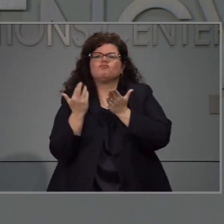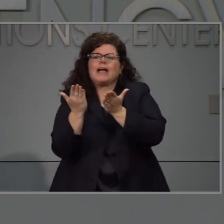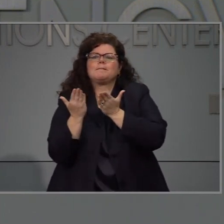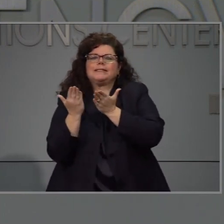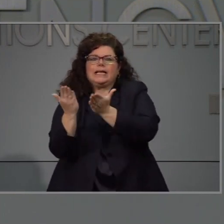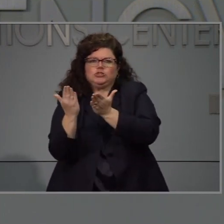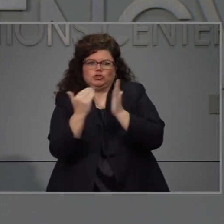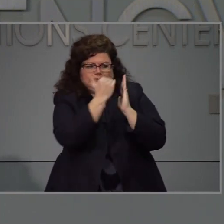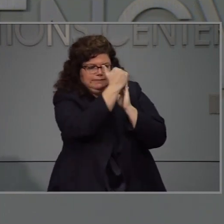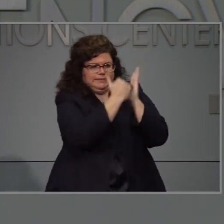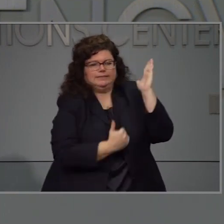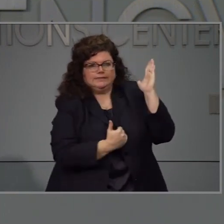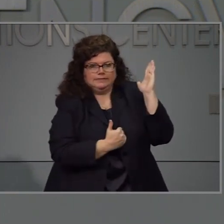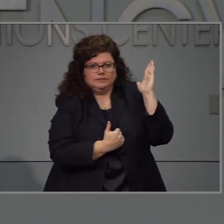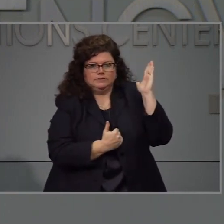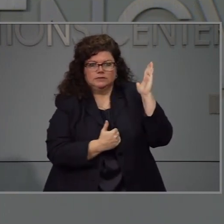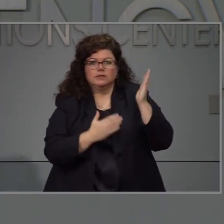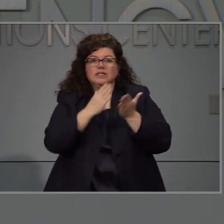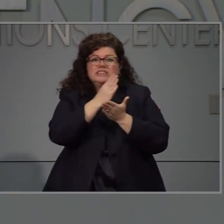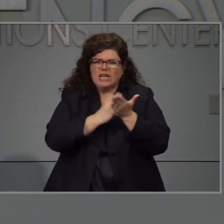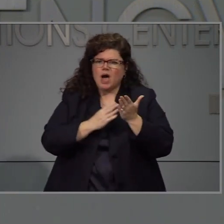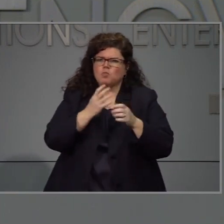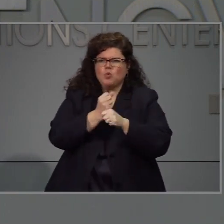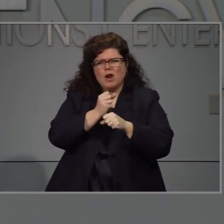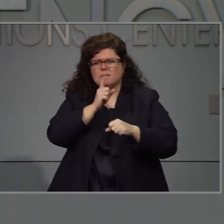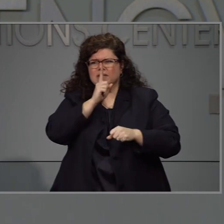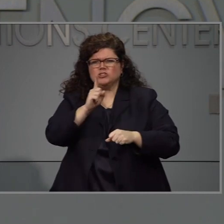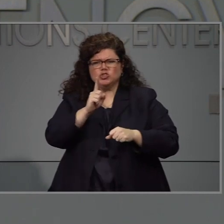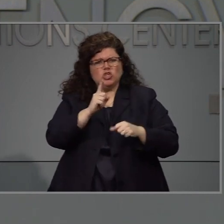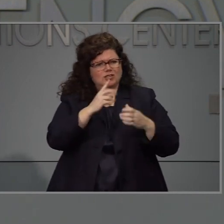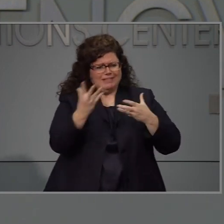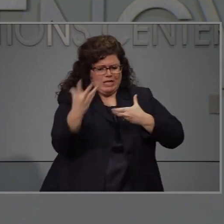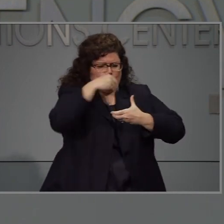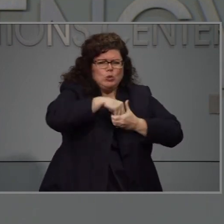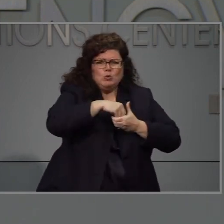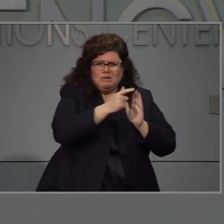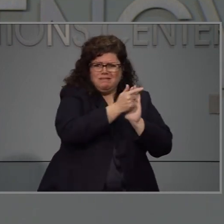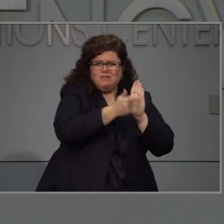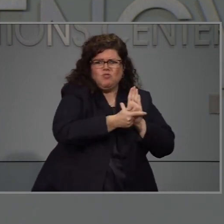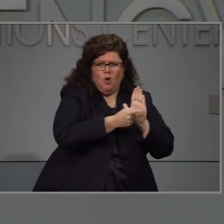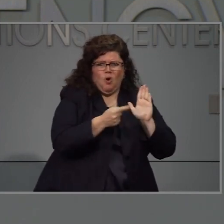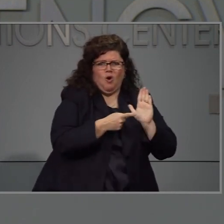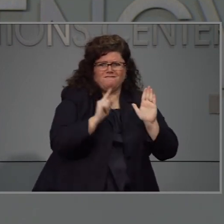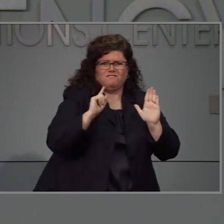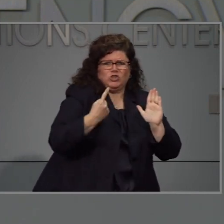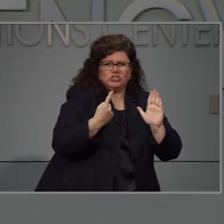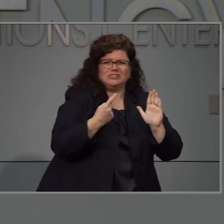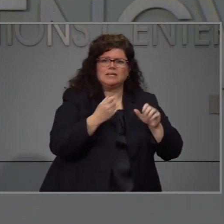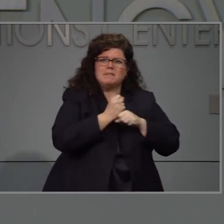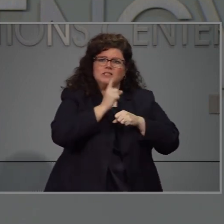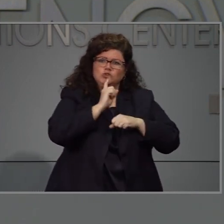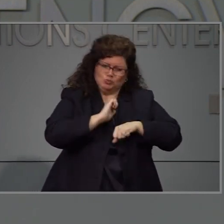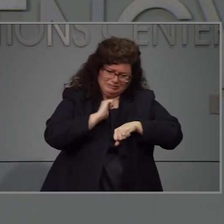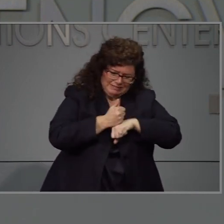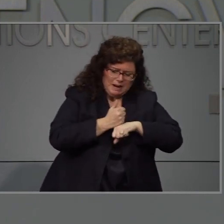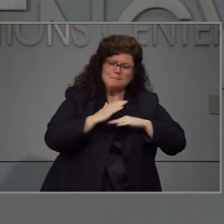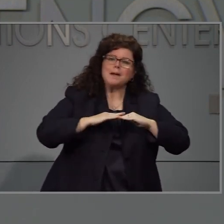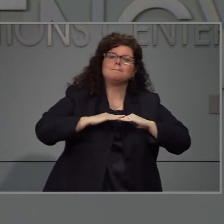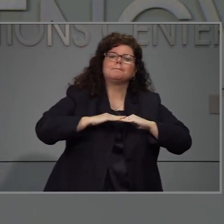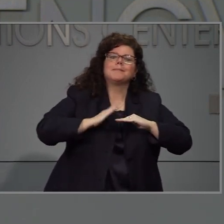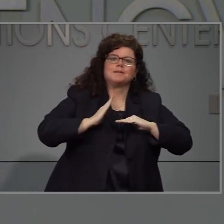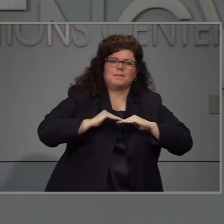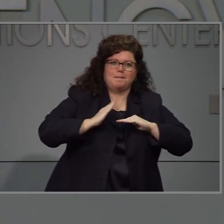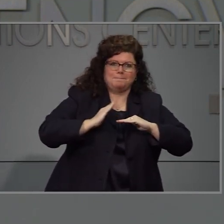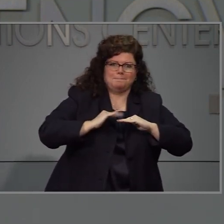recomendaciones. Hay ciertas cosas que deseamos codificar en esta orden ejecutiva para asegurar que estamos estableciendo un una